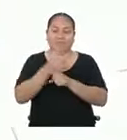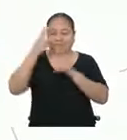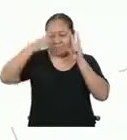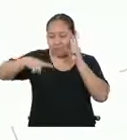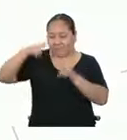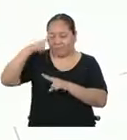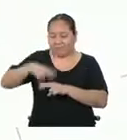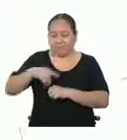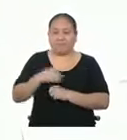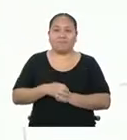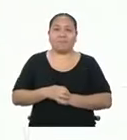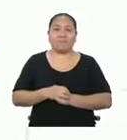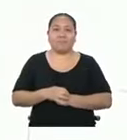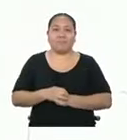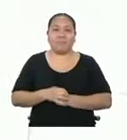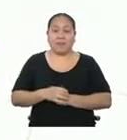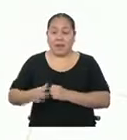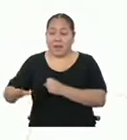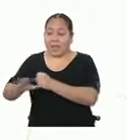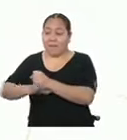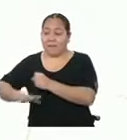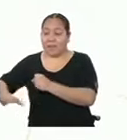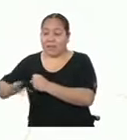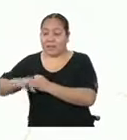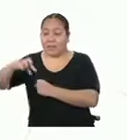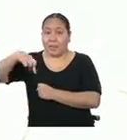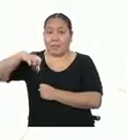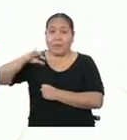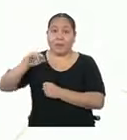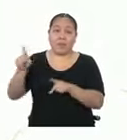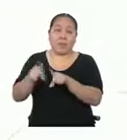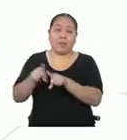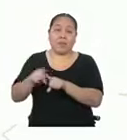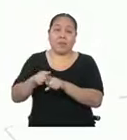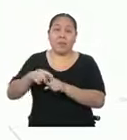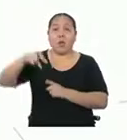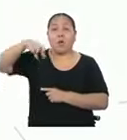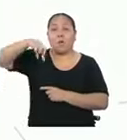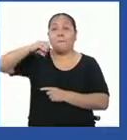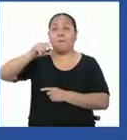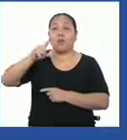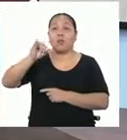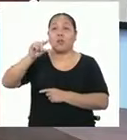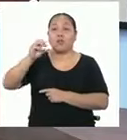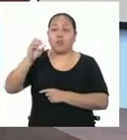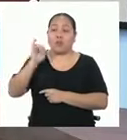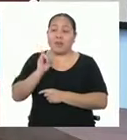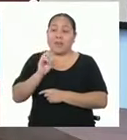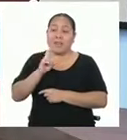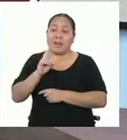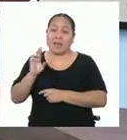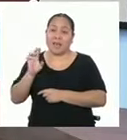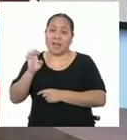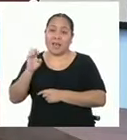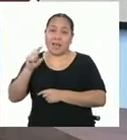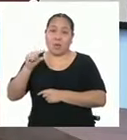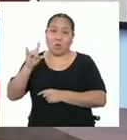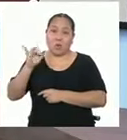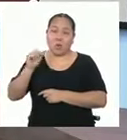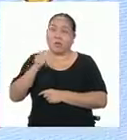una muy buena observación. La base de la pirámide podría ser también un polígono irregular. Entonces,